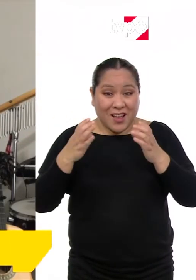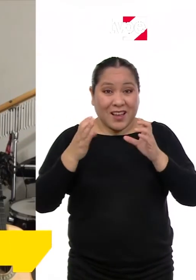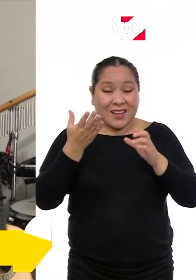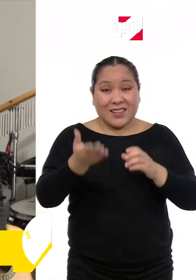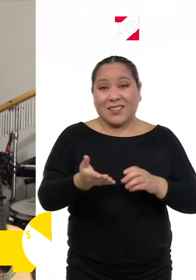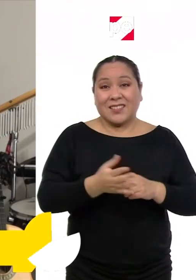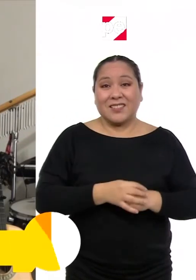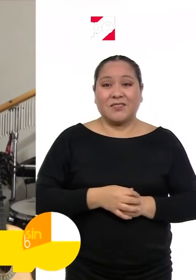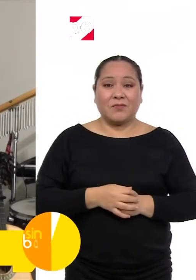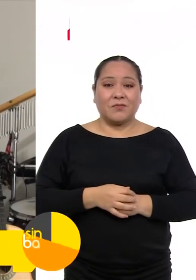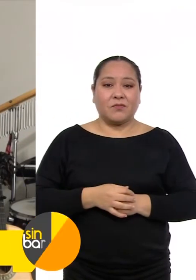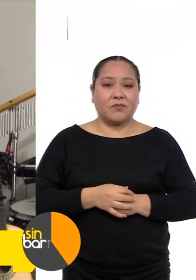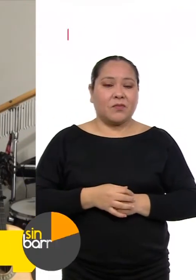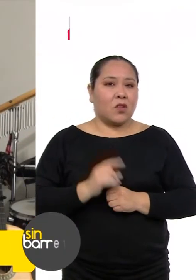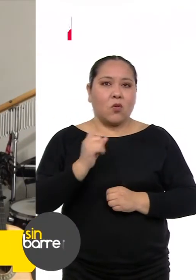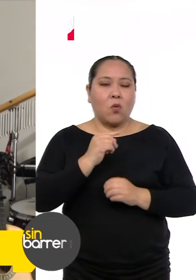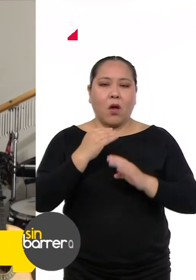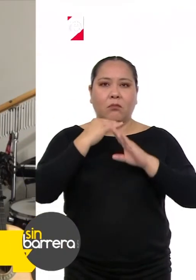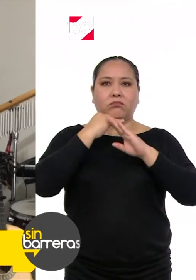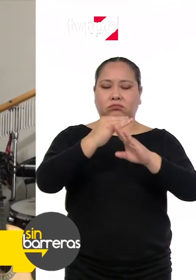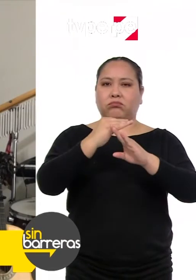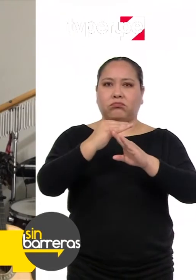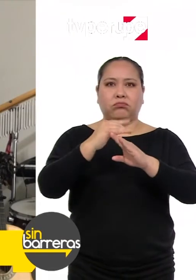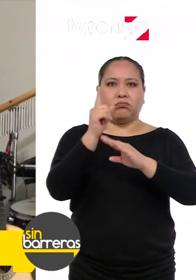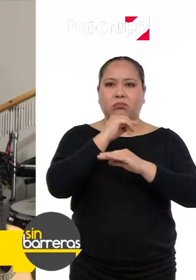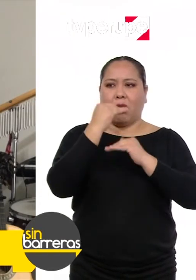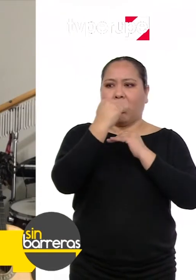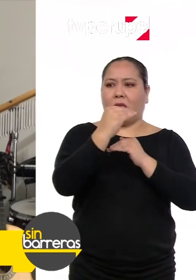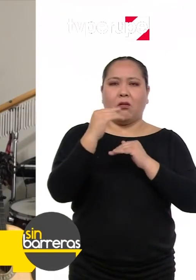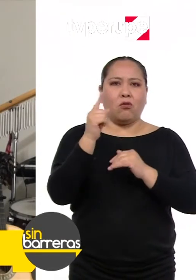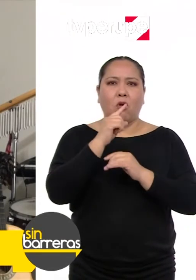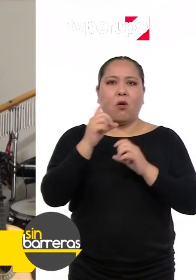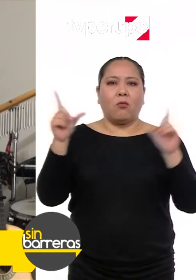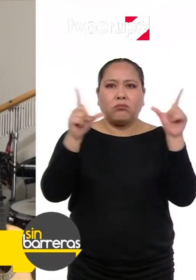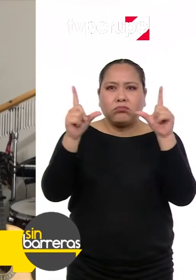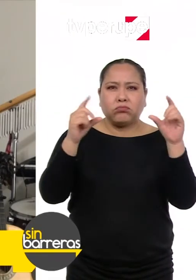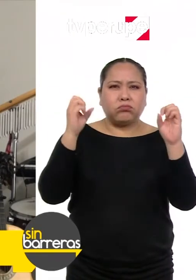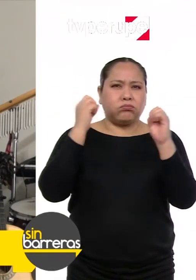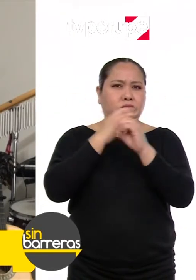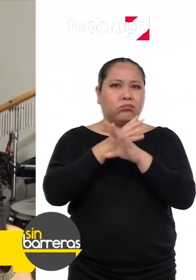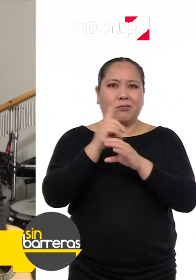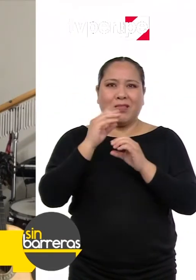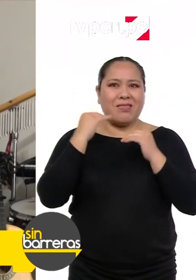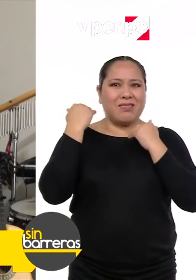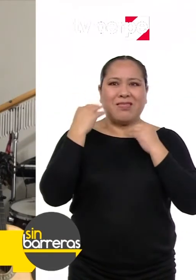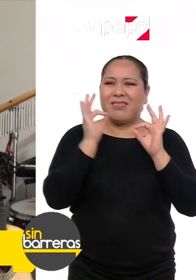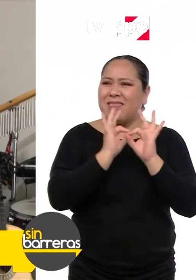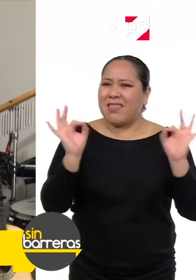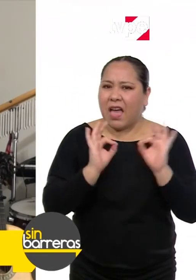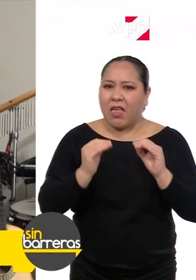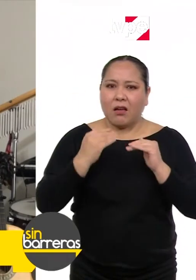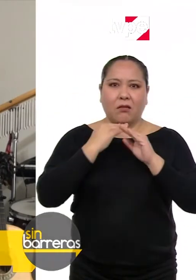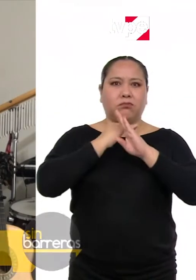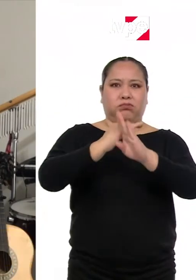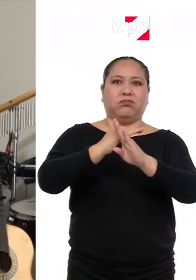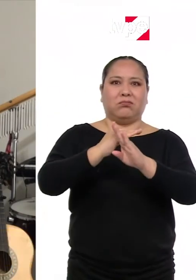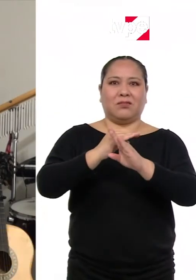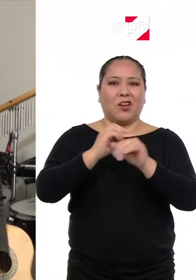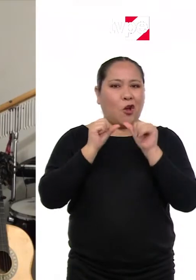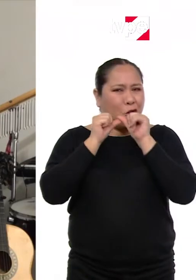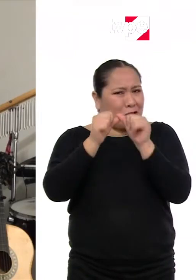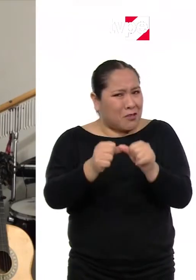clases. Y que no hay obstáculos, que no hay ni en la pantalla, nada que nos pueda parar el arte.